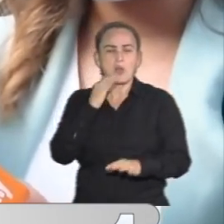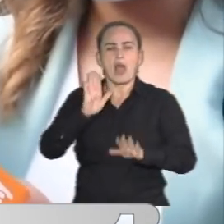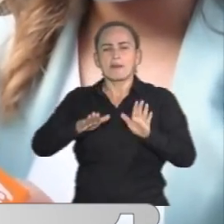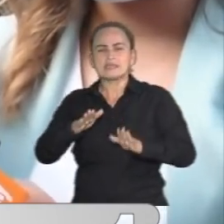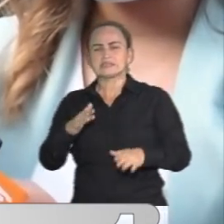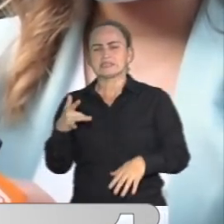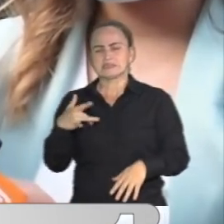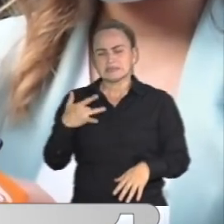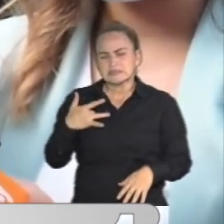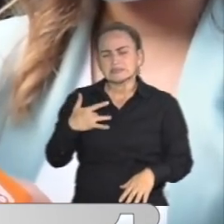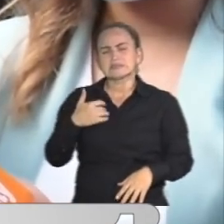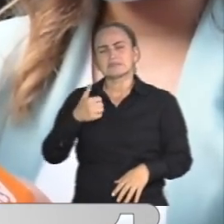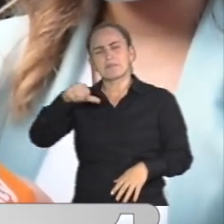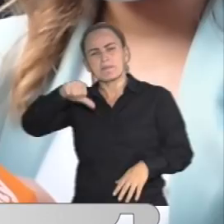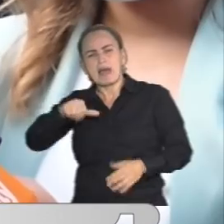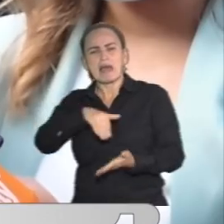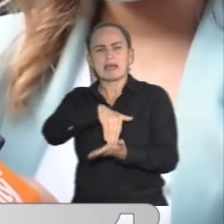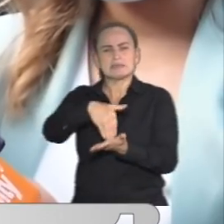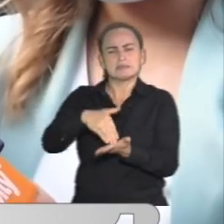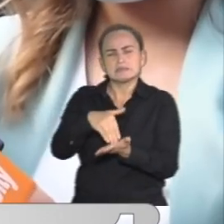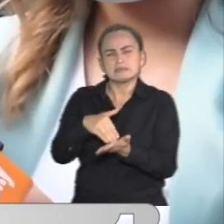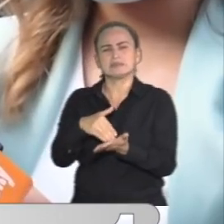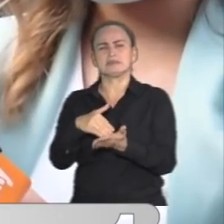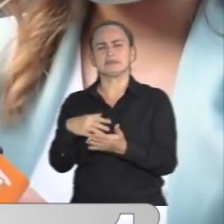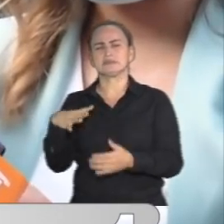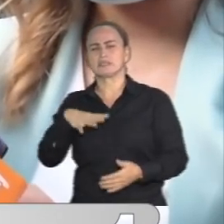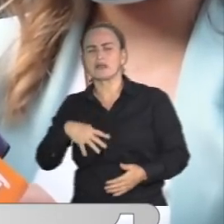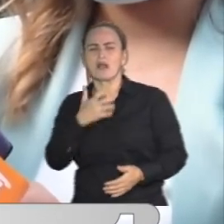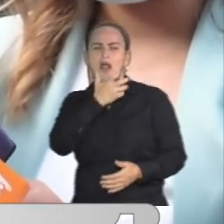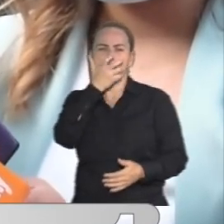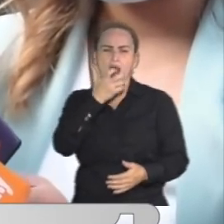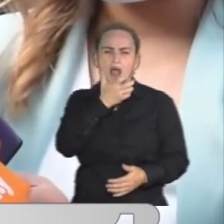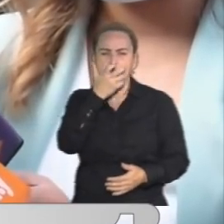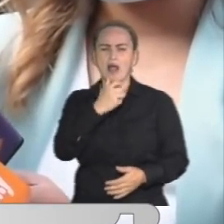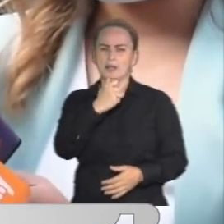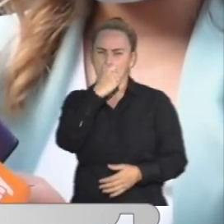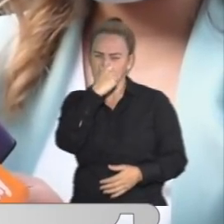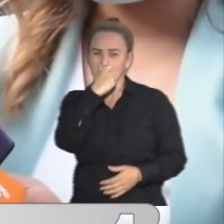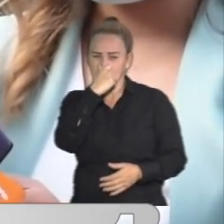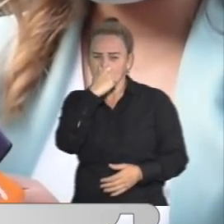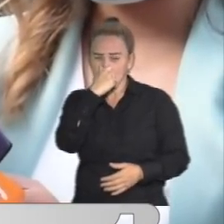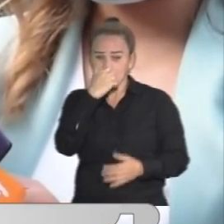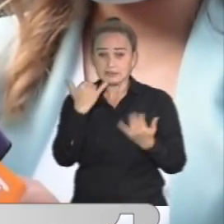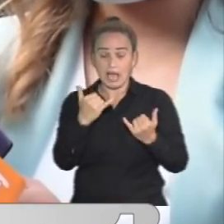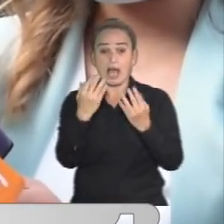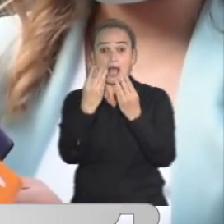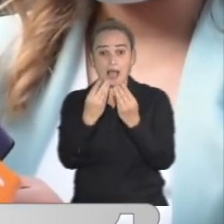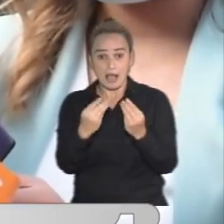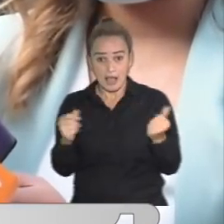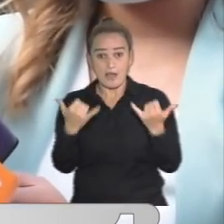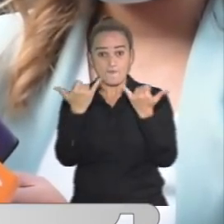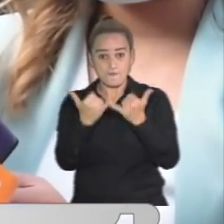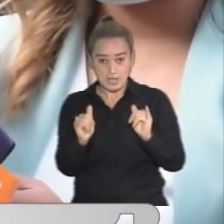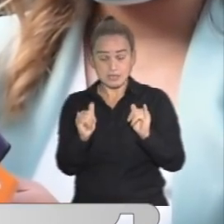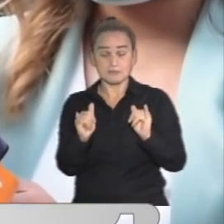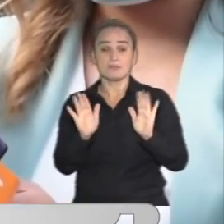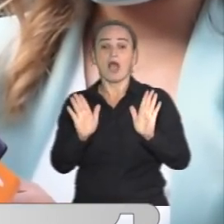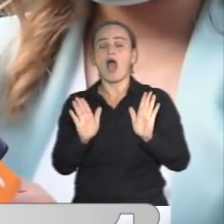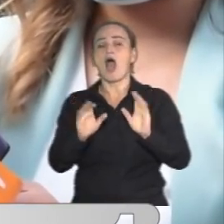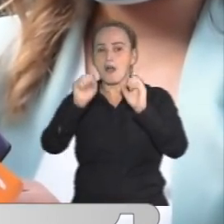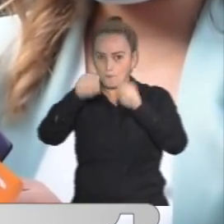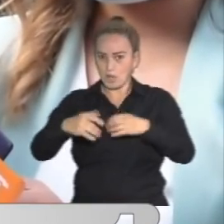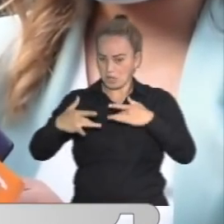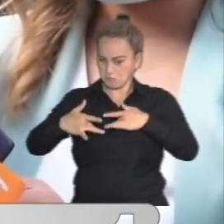cuando nos vacunamos tenemos algunas reacciones, alguna rinorrea, algún malestar que es normal por el